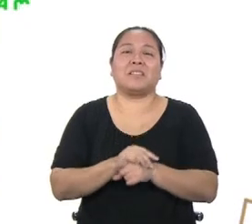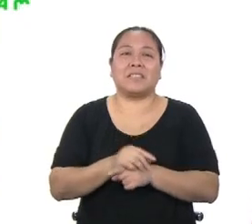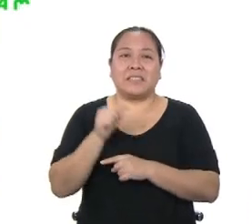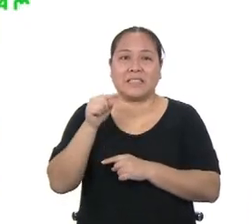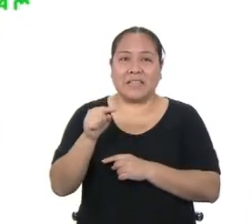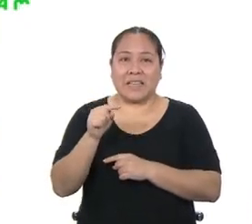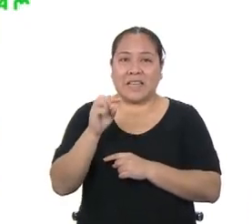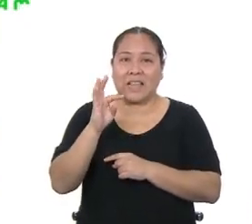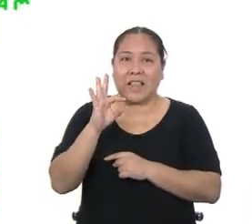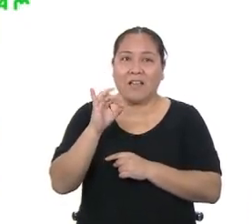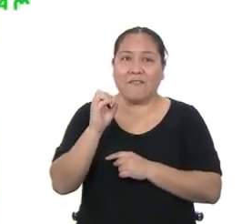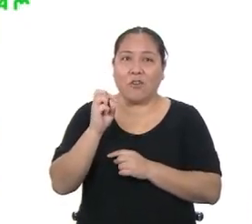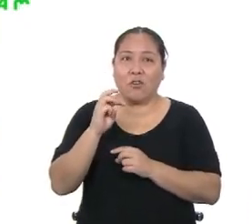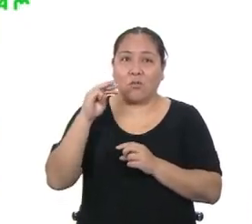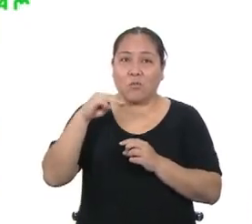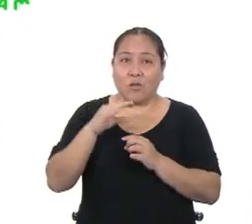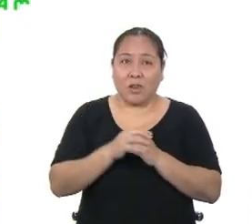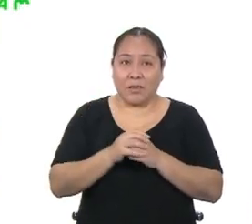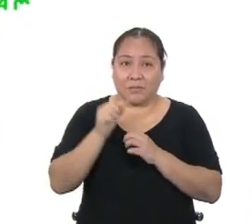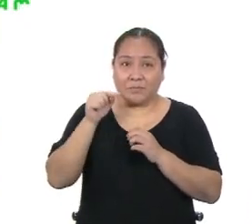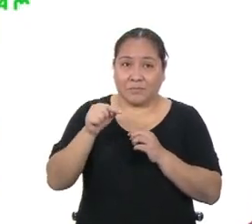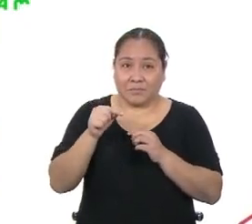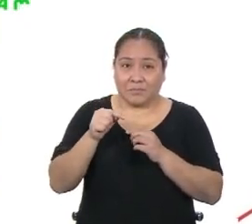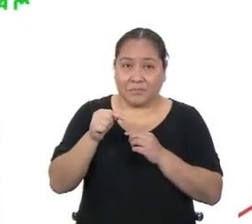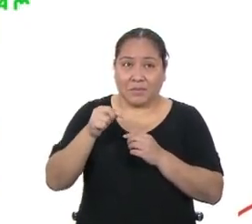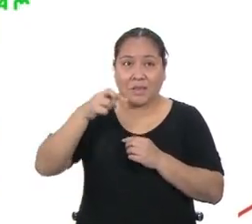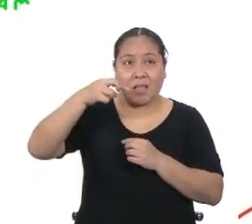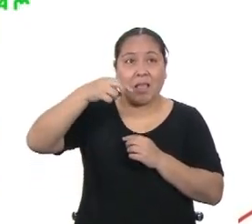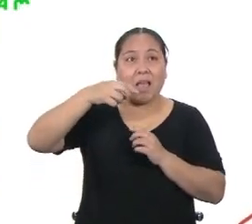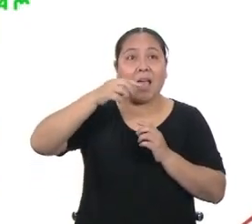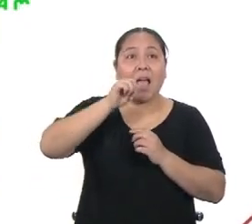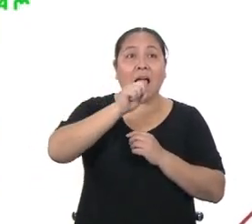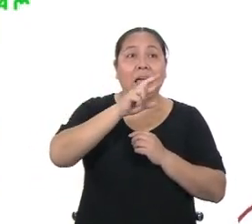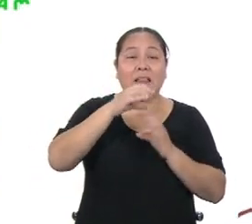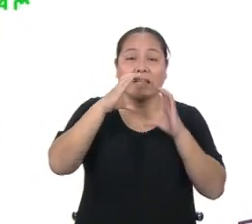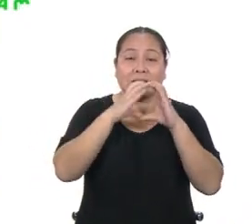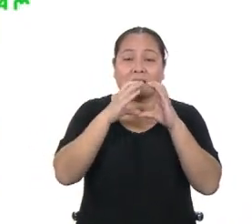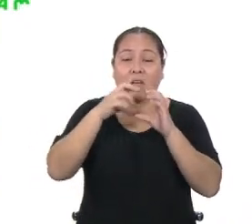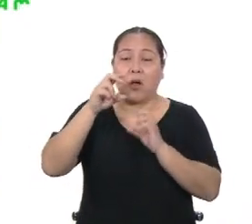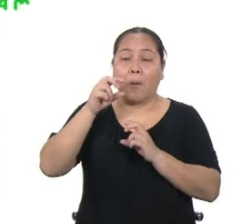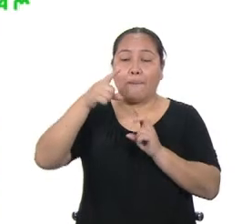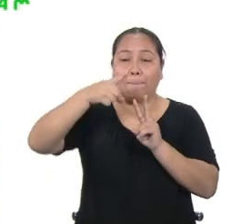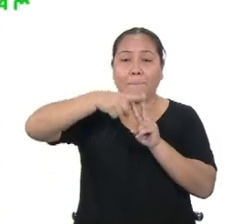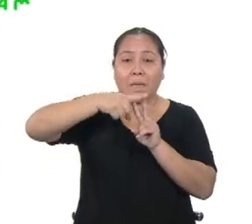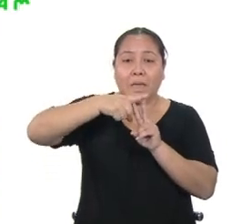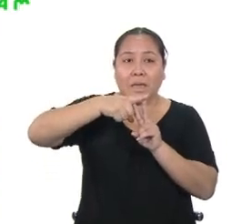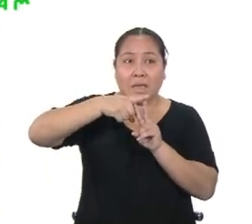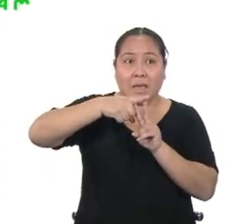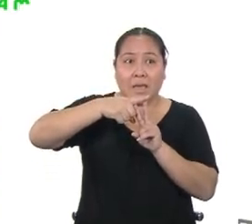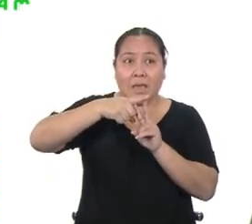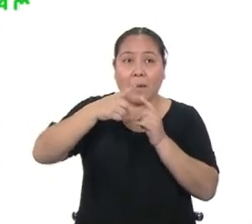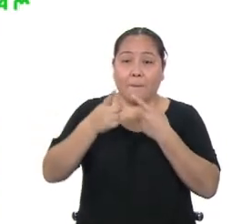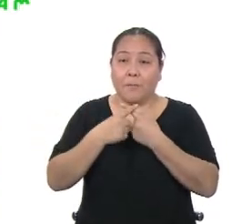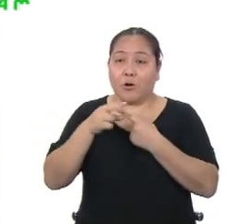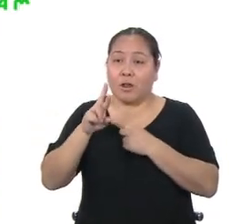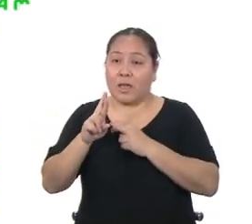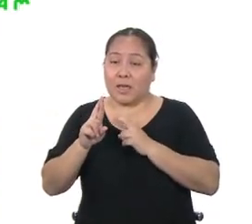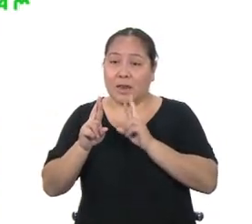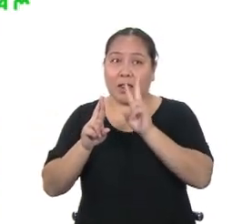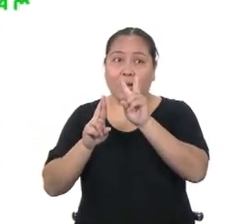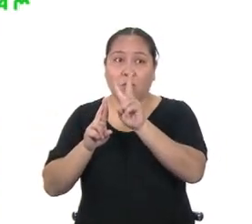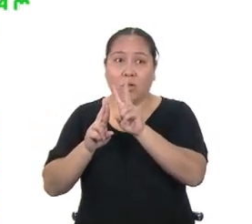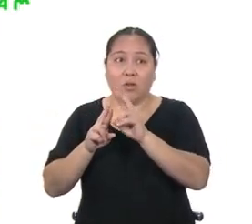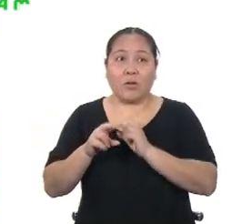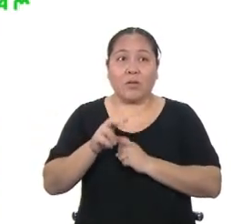fórmula para calcular el área del círculo es pi por el cuadrado del radio, entonces multipliquemos 3,14